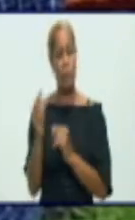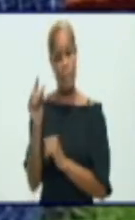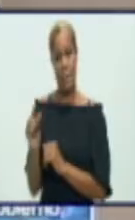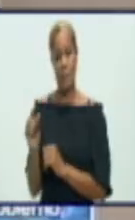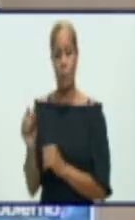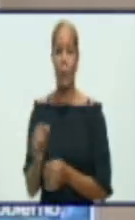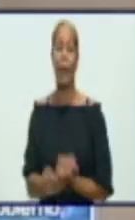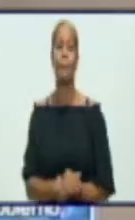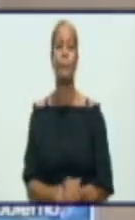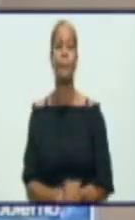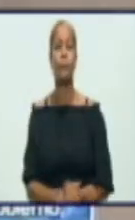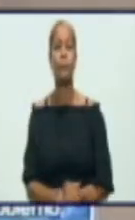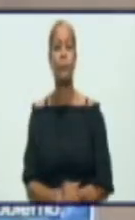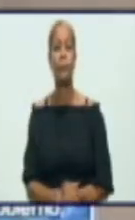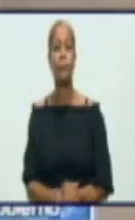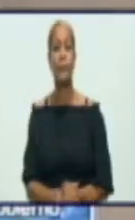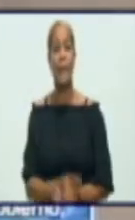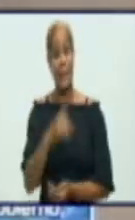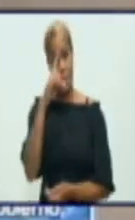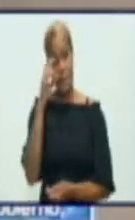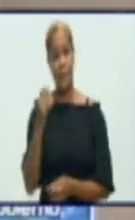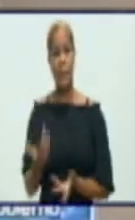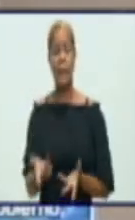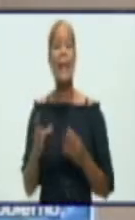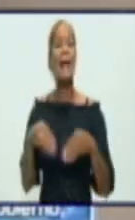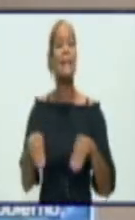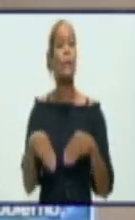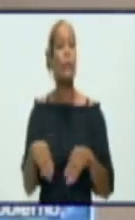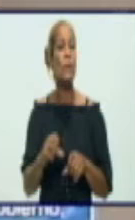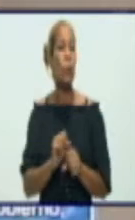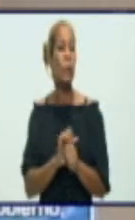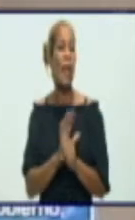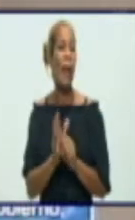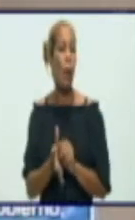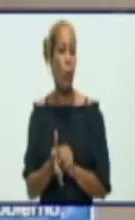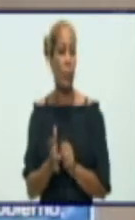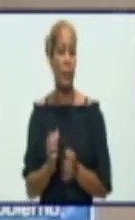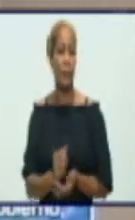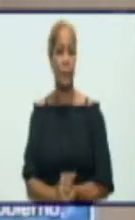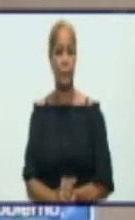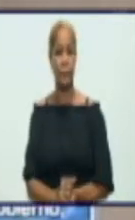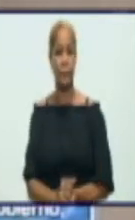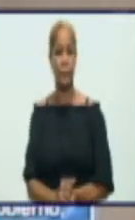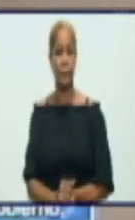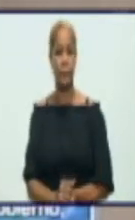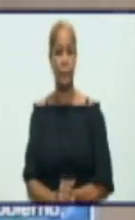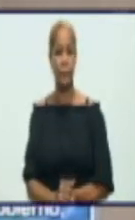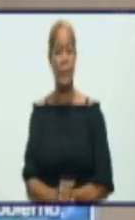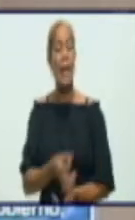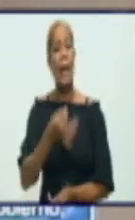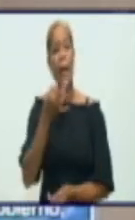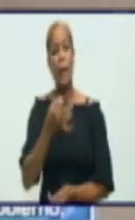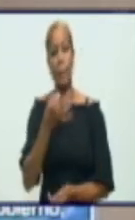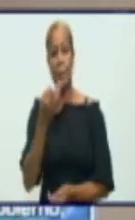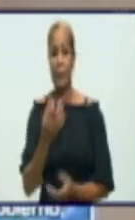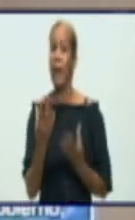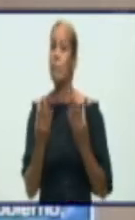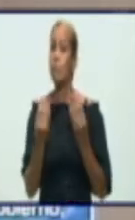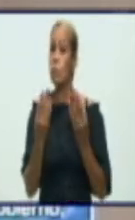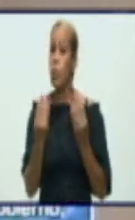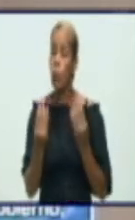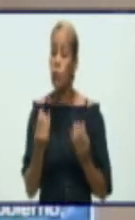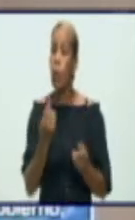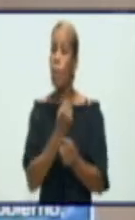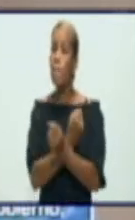ver, la situación de la COVID expresa mucha complejidad, como